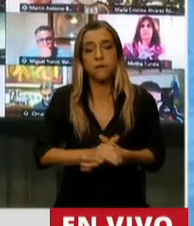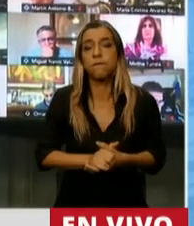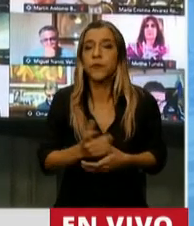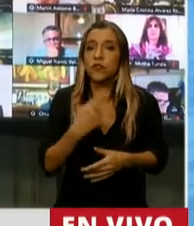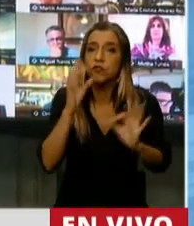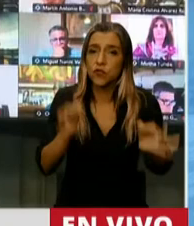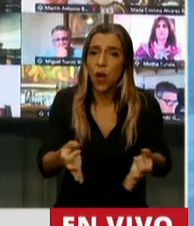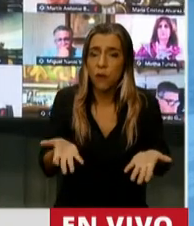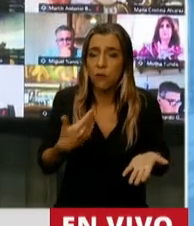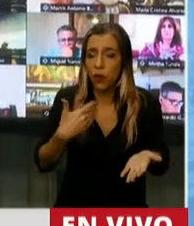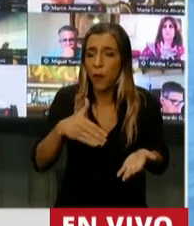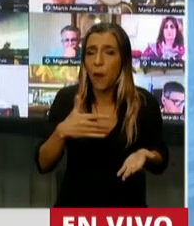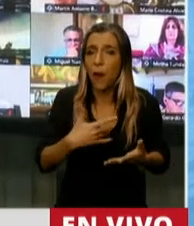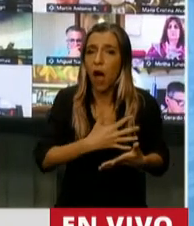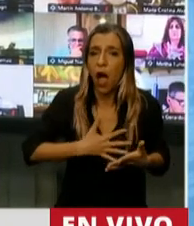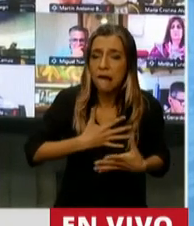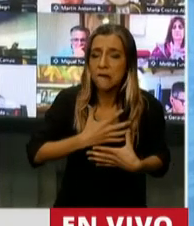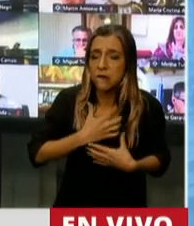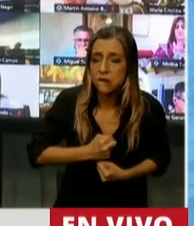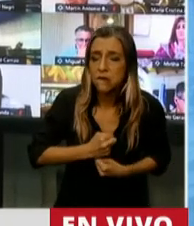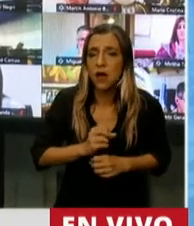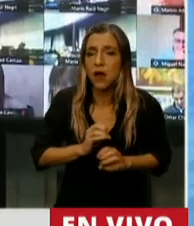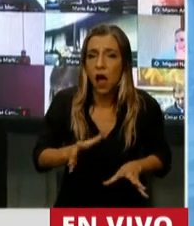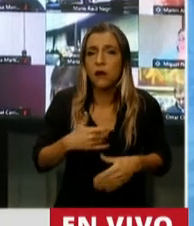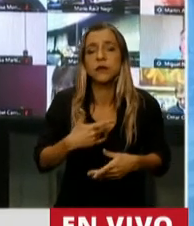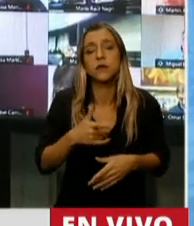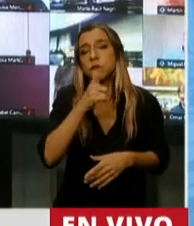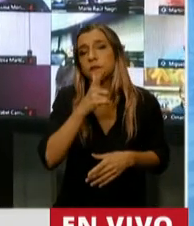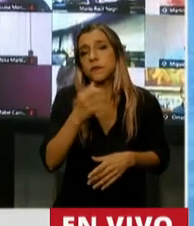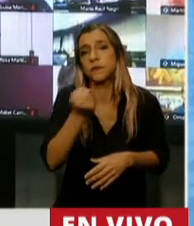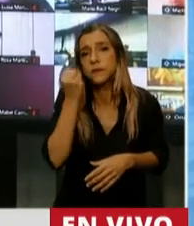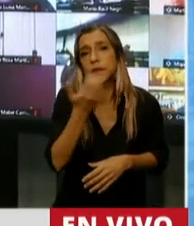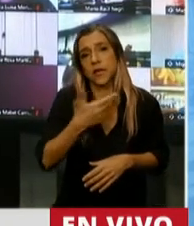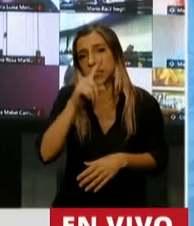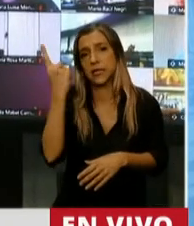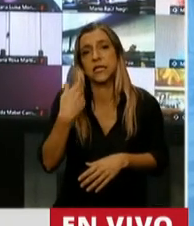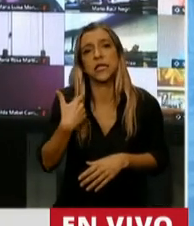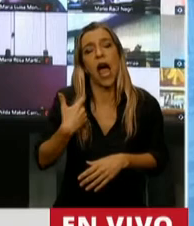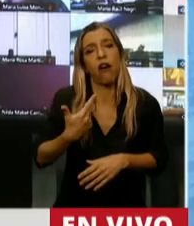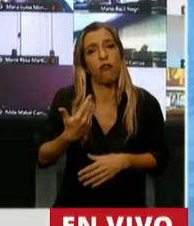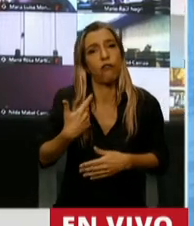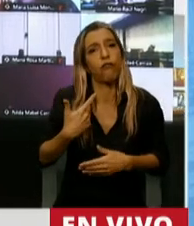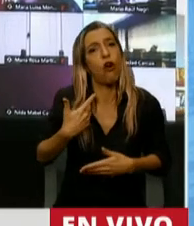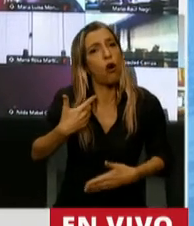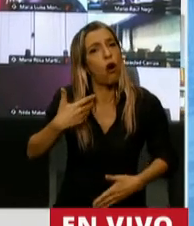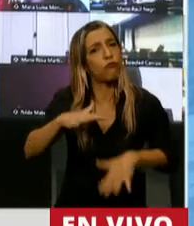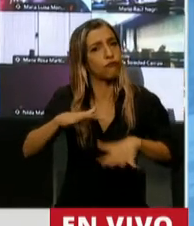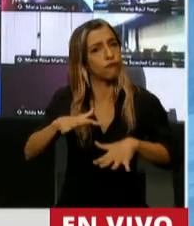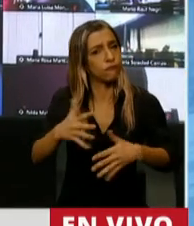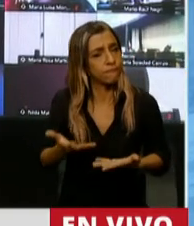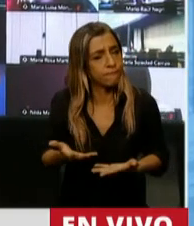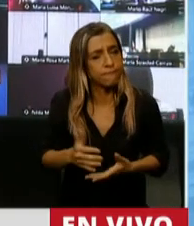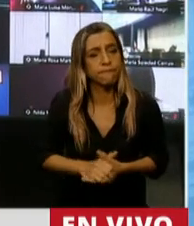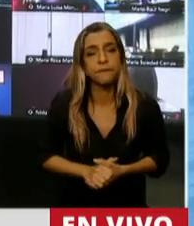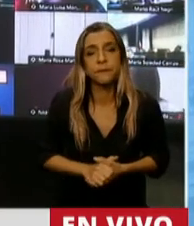angustia y de gravedad y creo que para eso se falta un Estado presente. Pero la verdad que hoy nos apremia construir